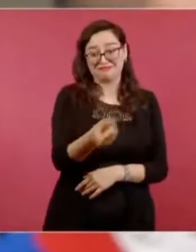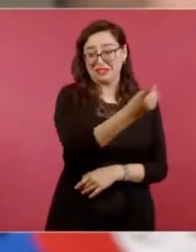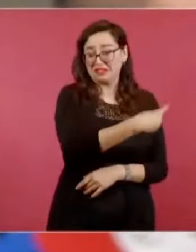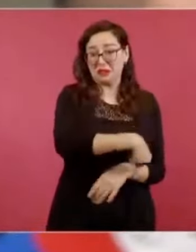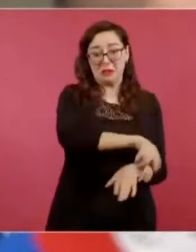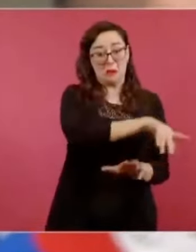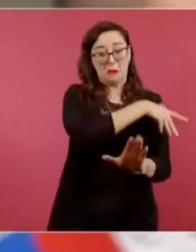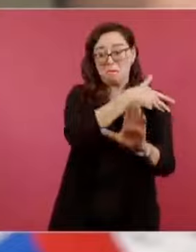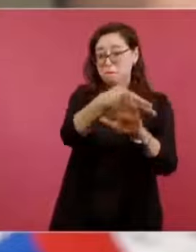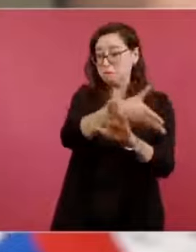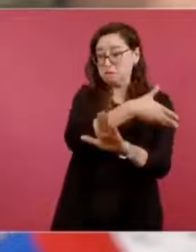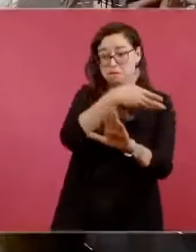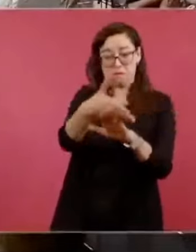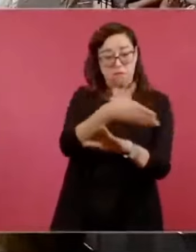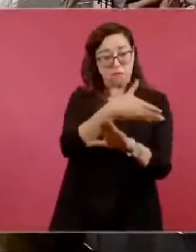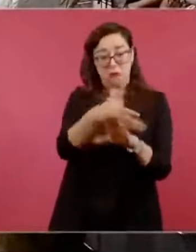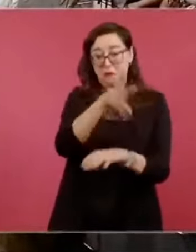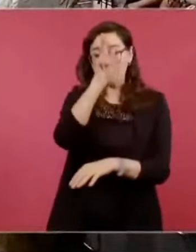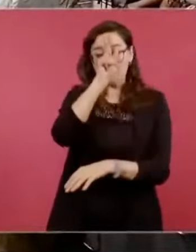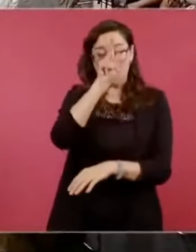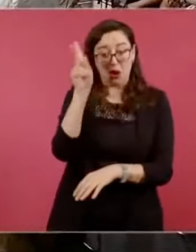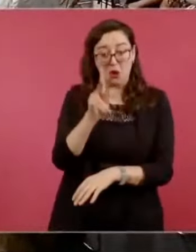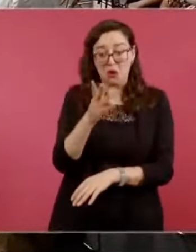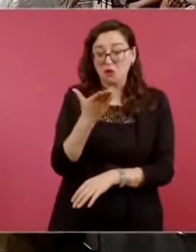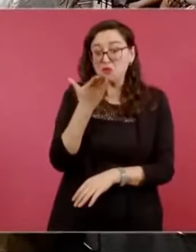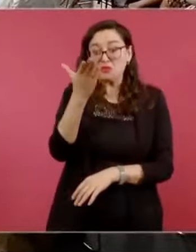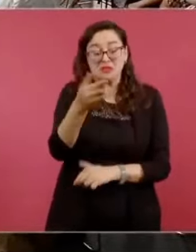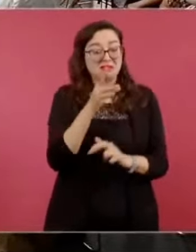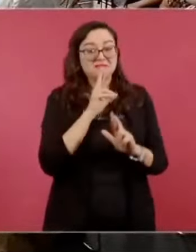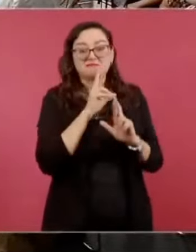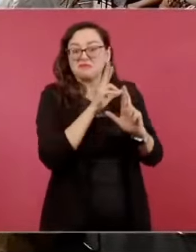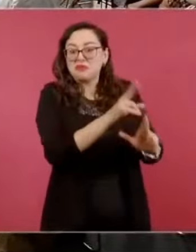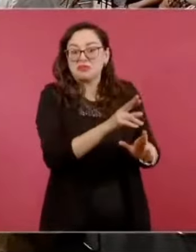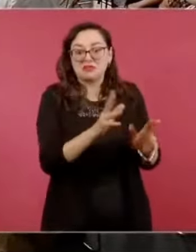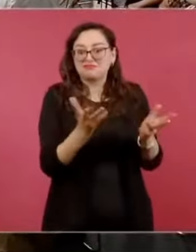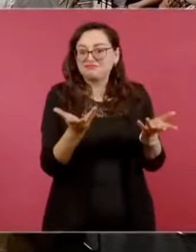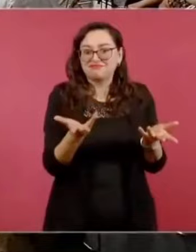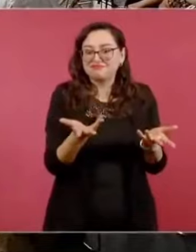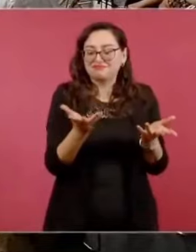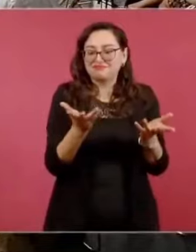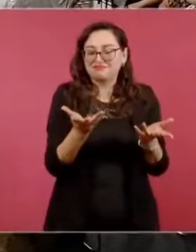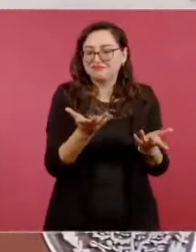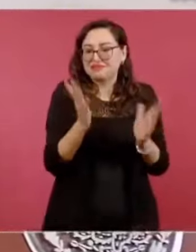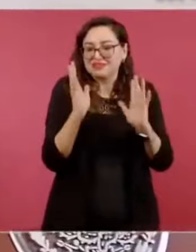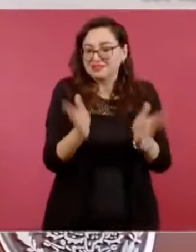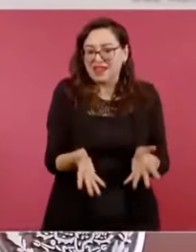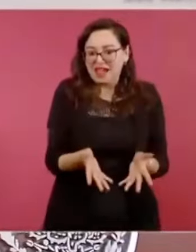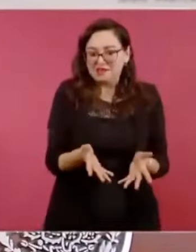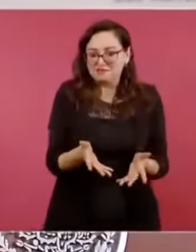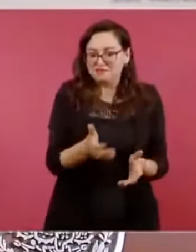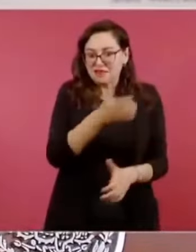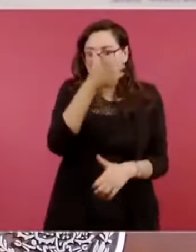mediáticamente? No tengo ningún problema, porque voy a estar en, imagínense,